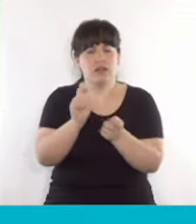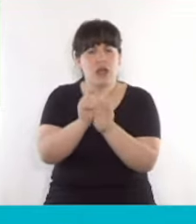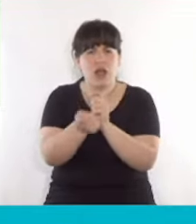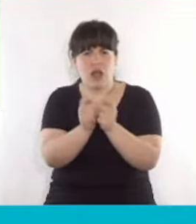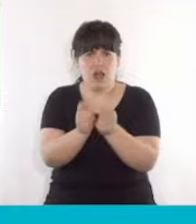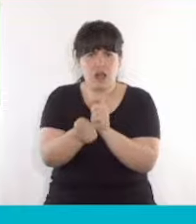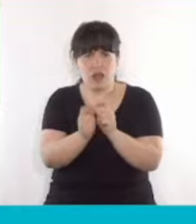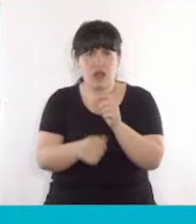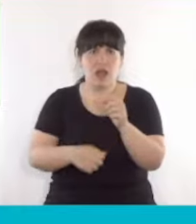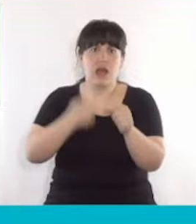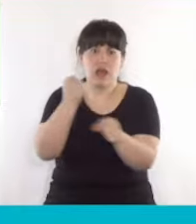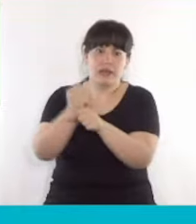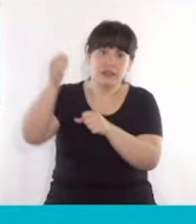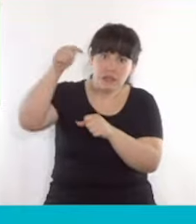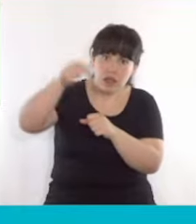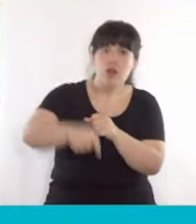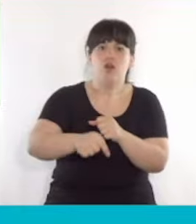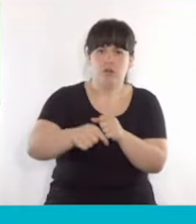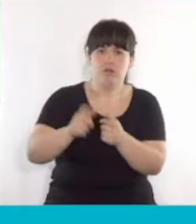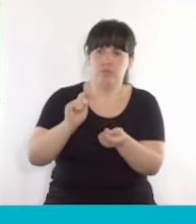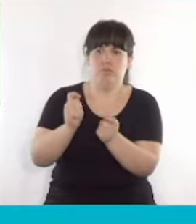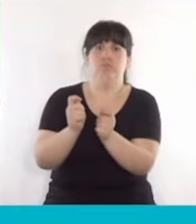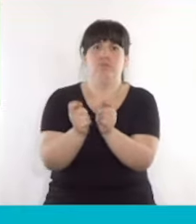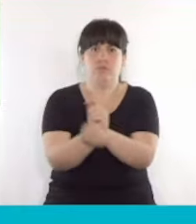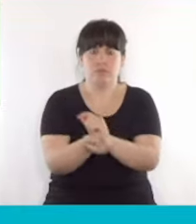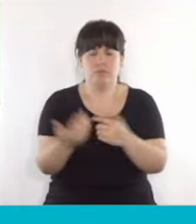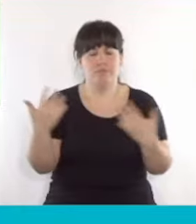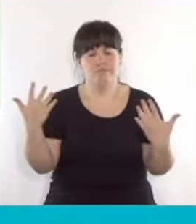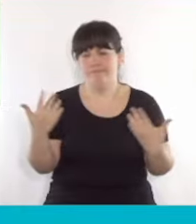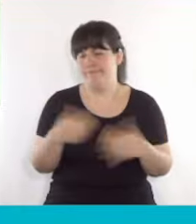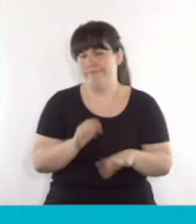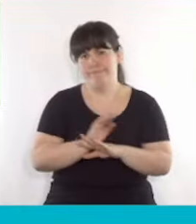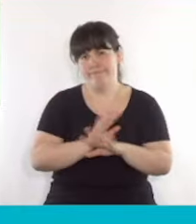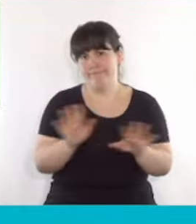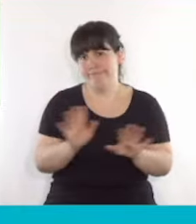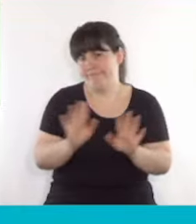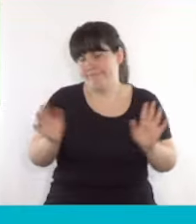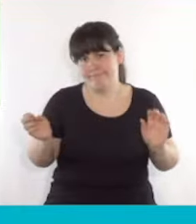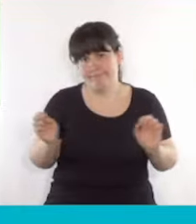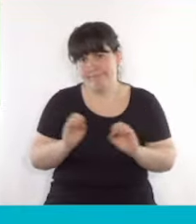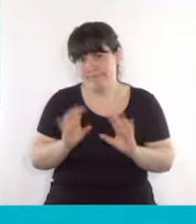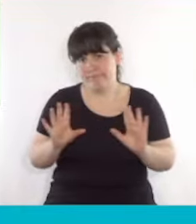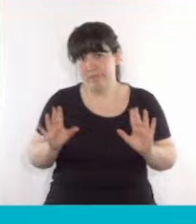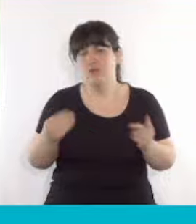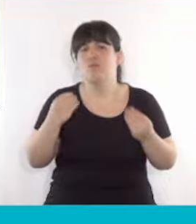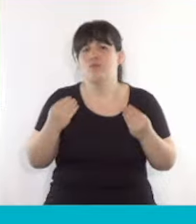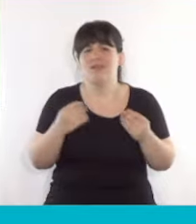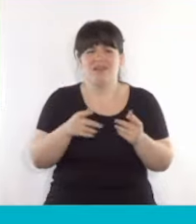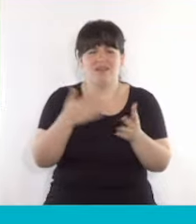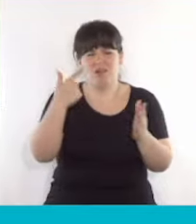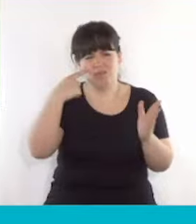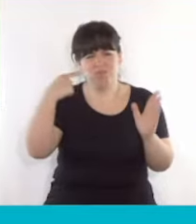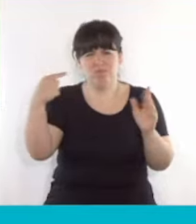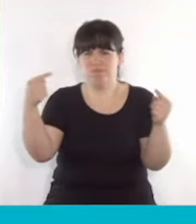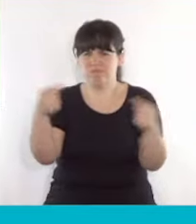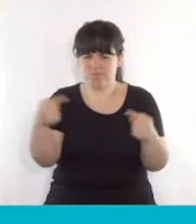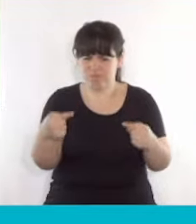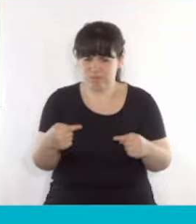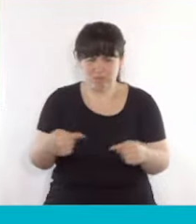hasta llegar al texto actual que sinceramente deja muchísimo que desear porque contiene un montón de irregularidades,